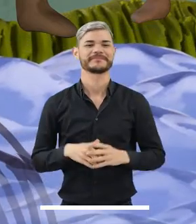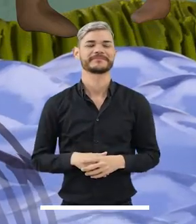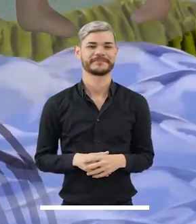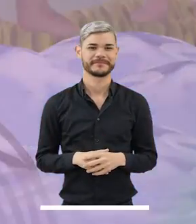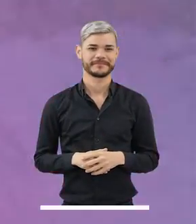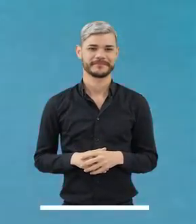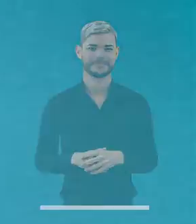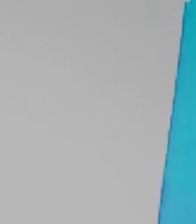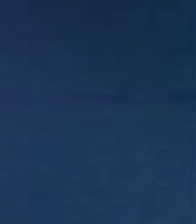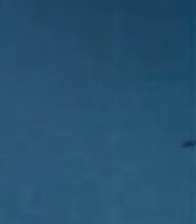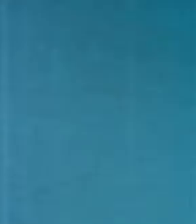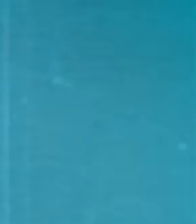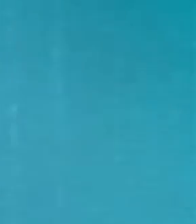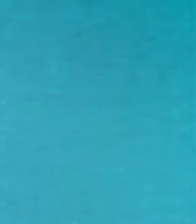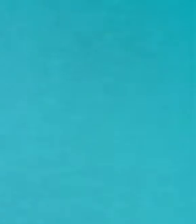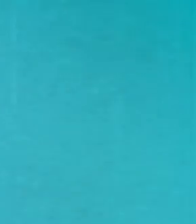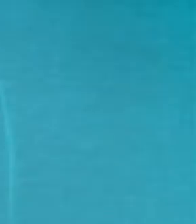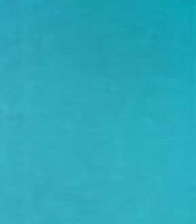depósito.